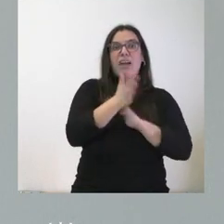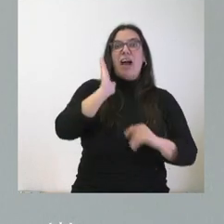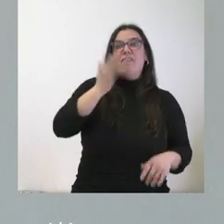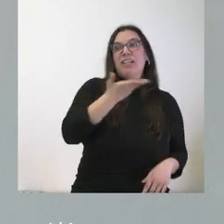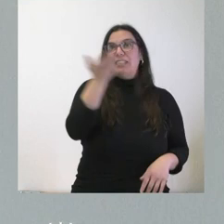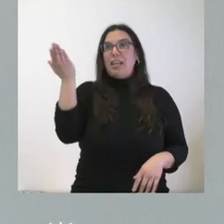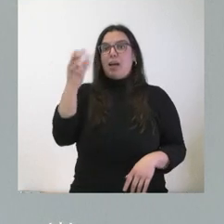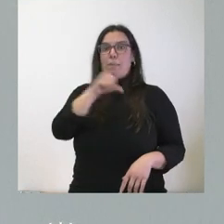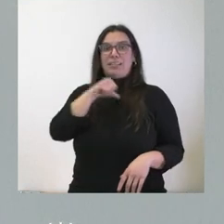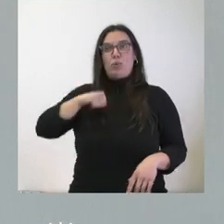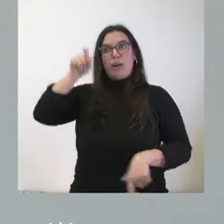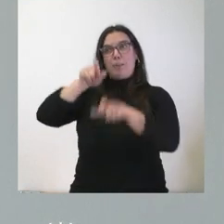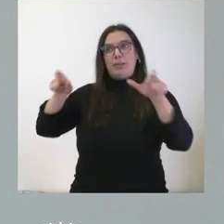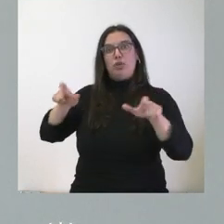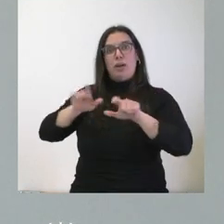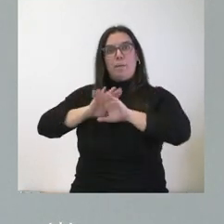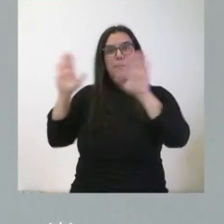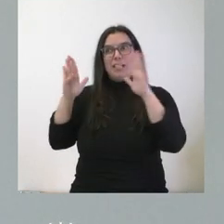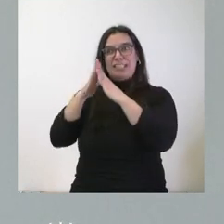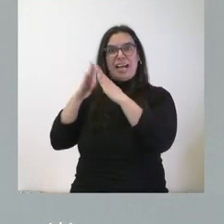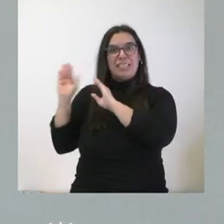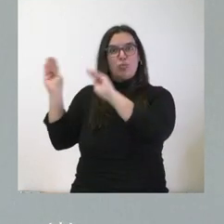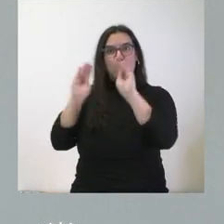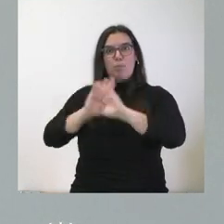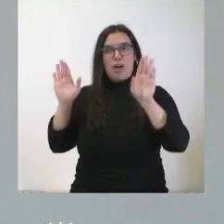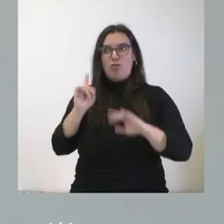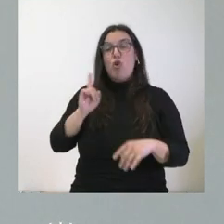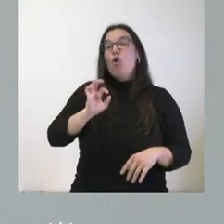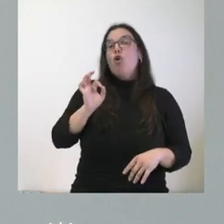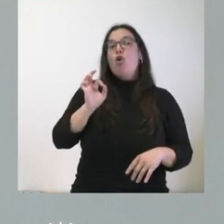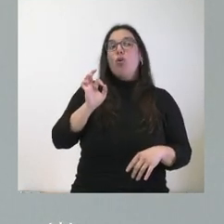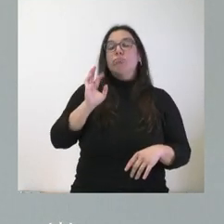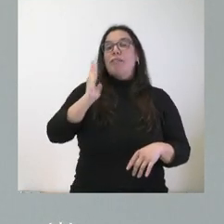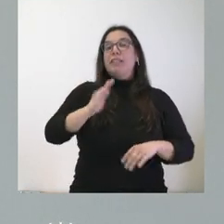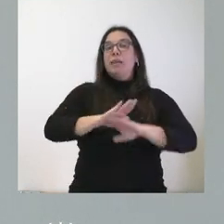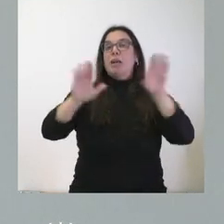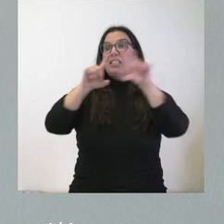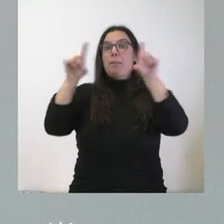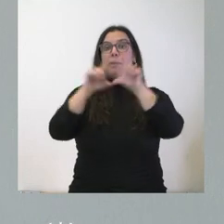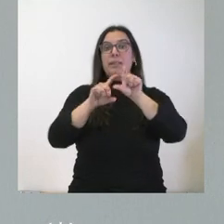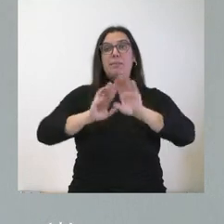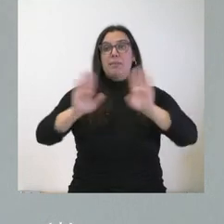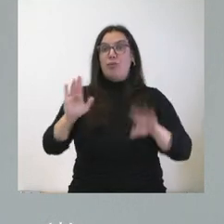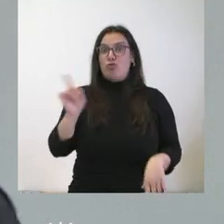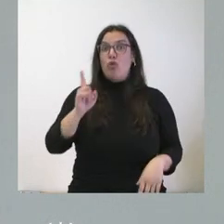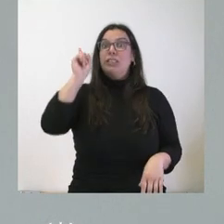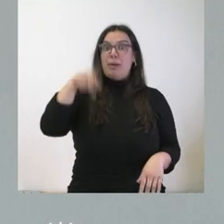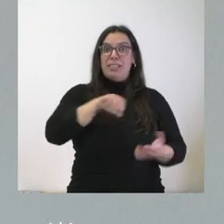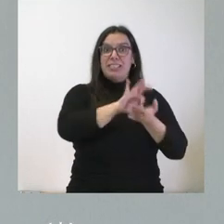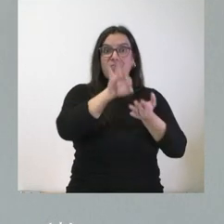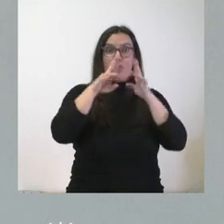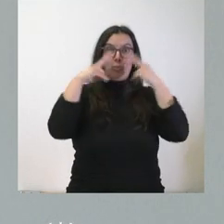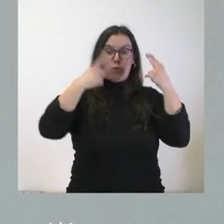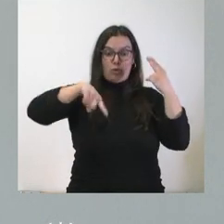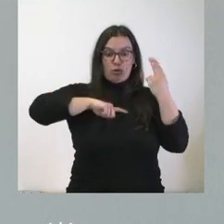de los ciudadanos, ni siquiera afecta solo y exclusivamente también a empresas, pymes y autónomos, también a los servicios públicos que